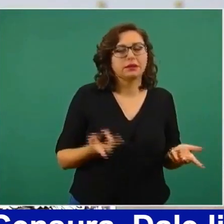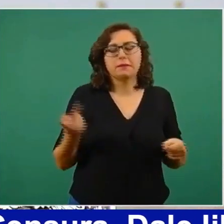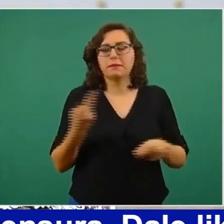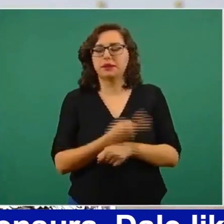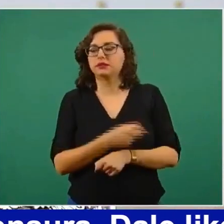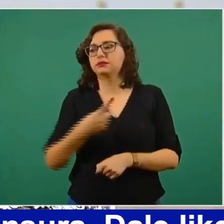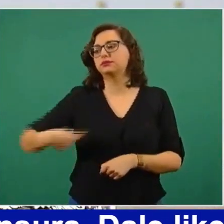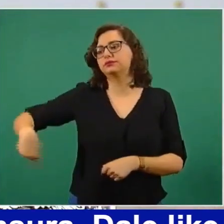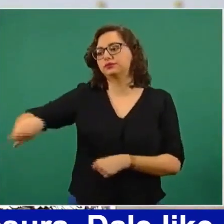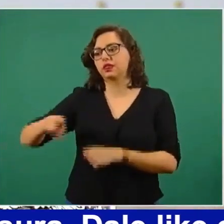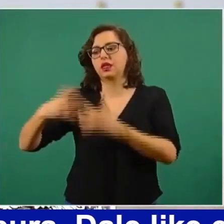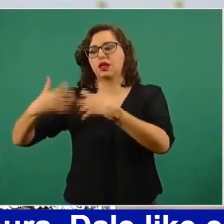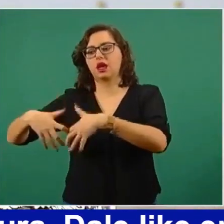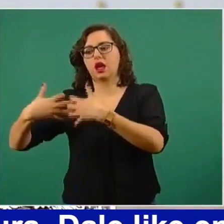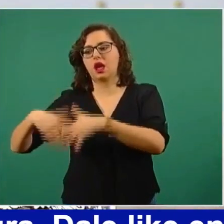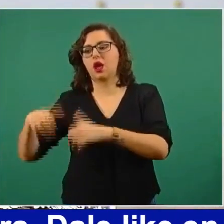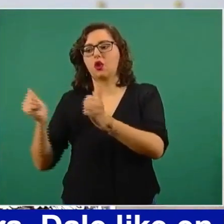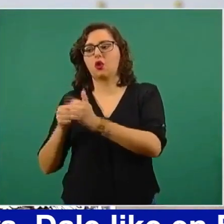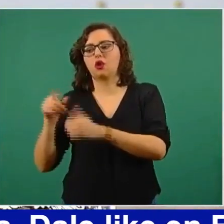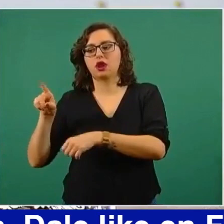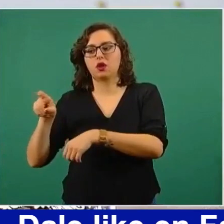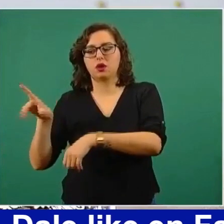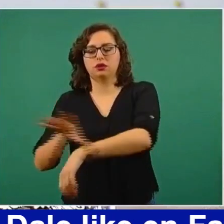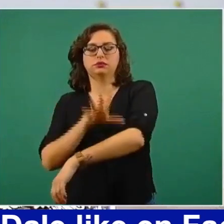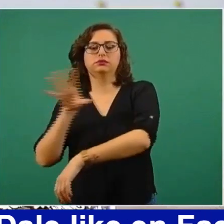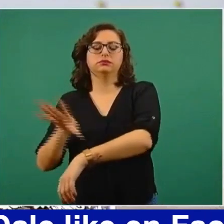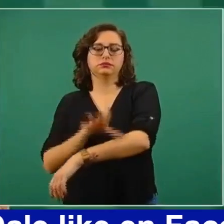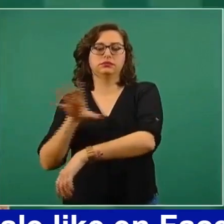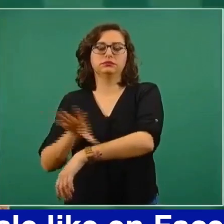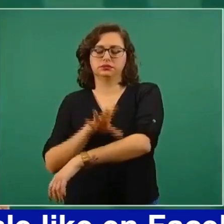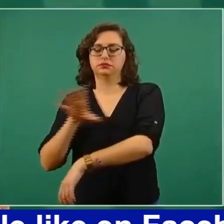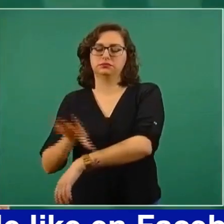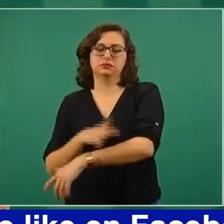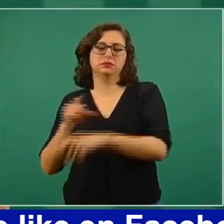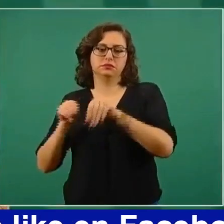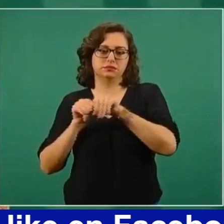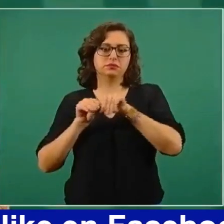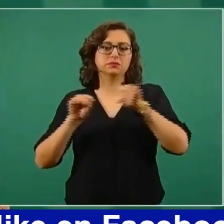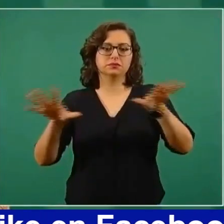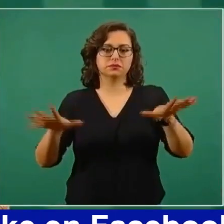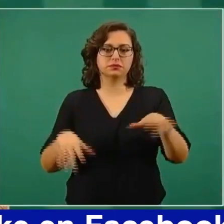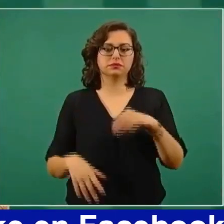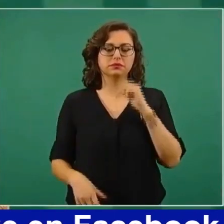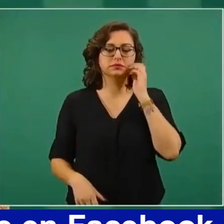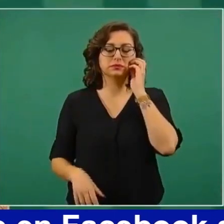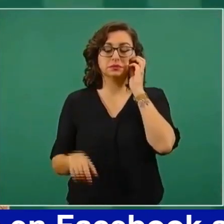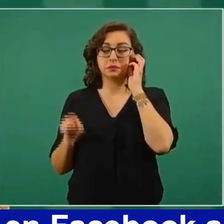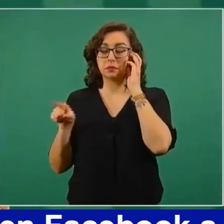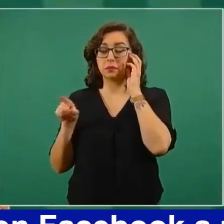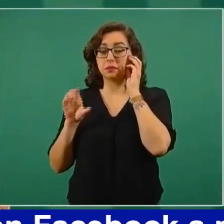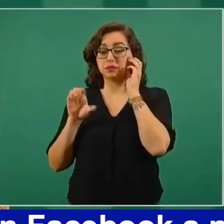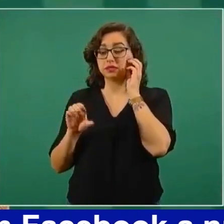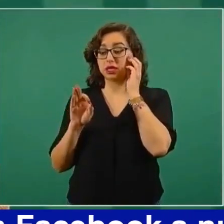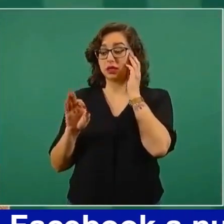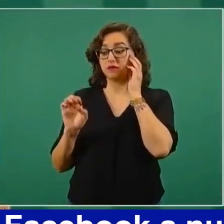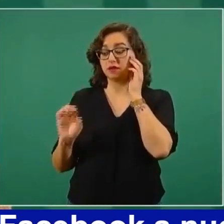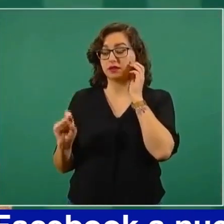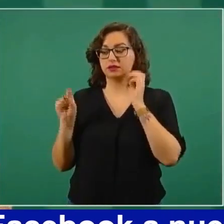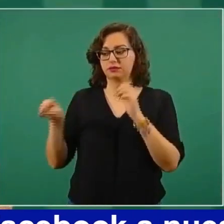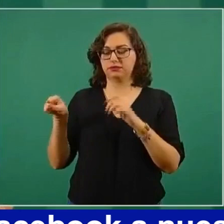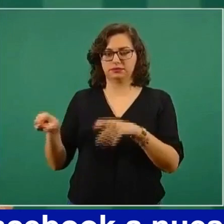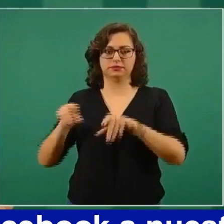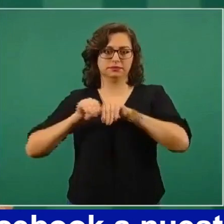cuestión de las elecciones. Pero sí, incluso tengo pensado una vez que pase